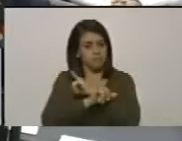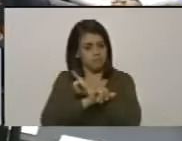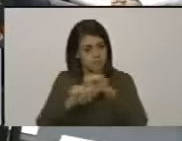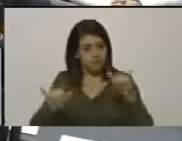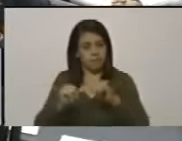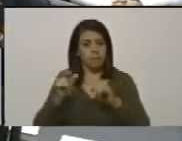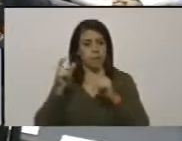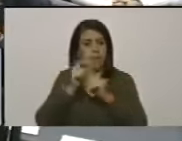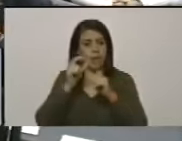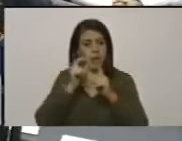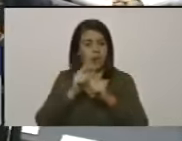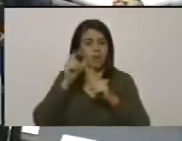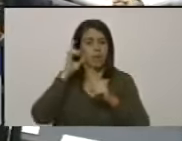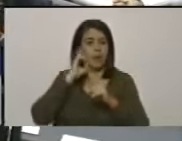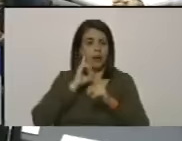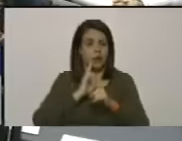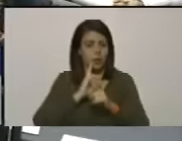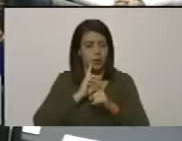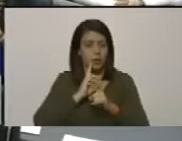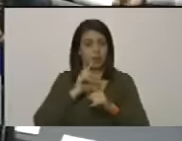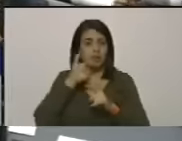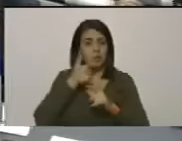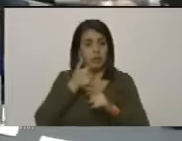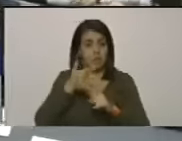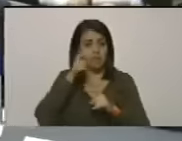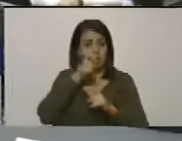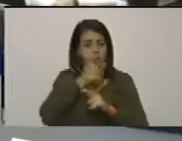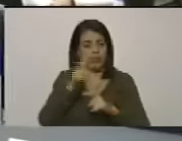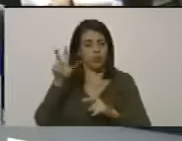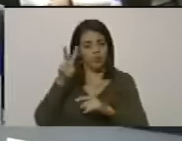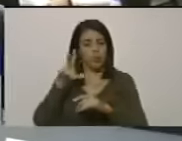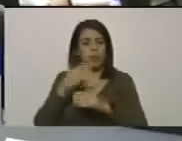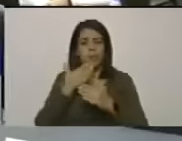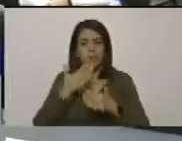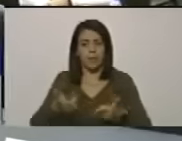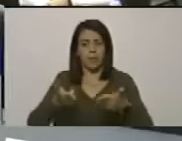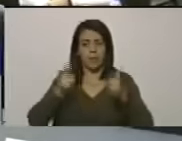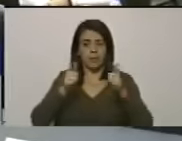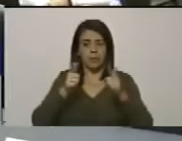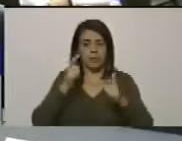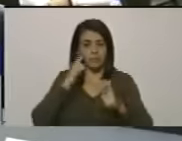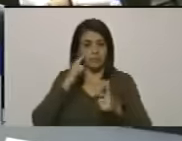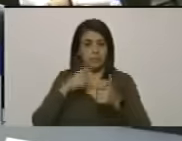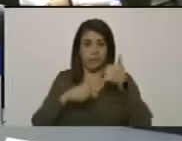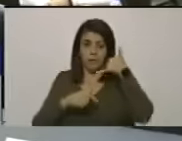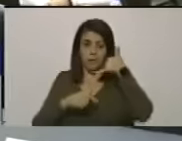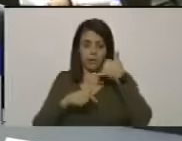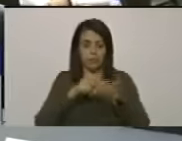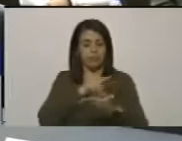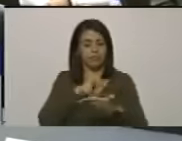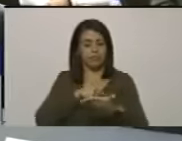señor presidente si me lo permite y pueblo de Venezuela que la tengo aquí en el teléfono ya se la digo